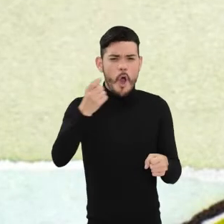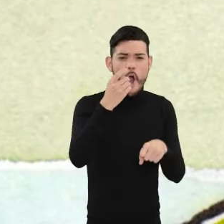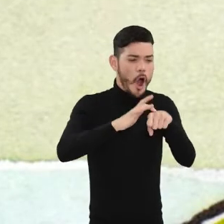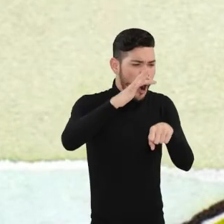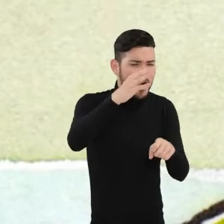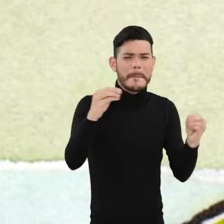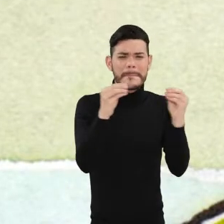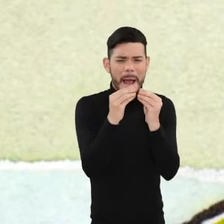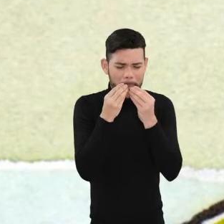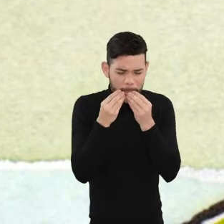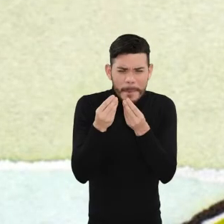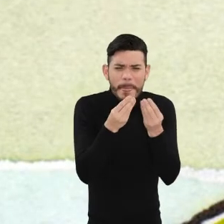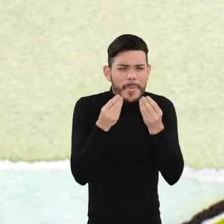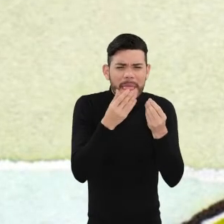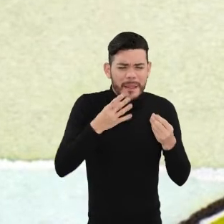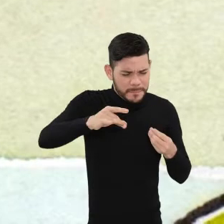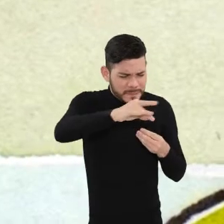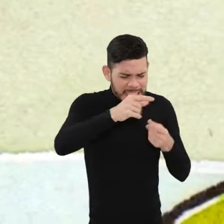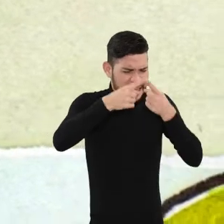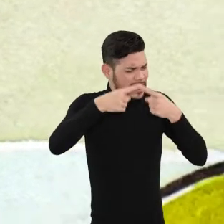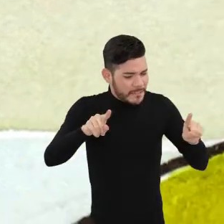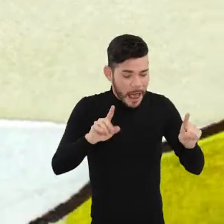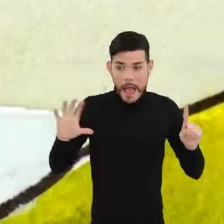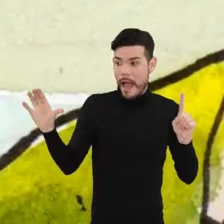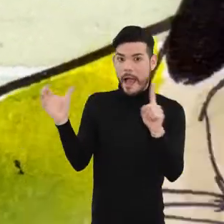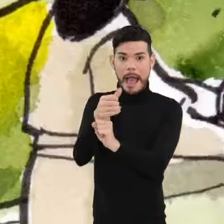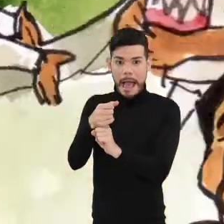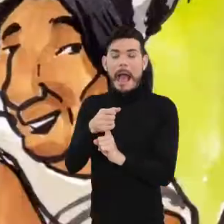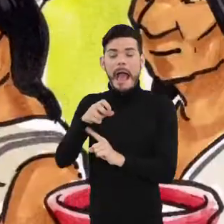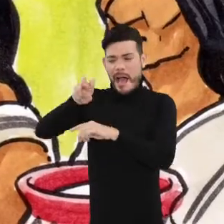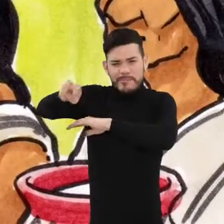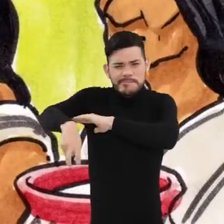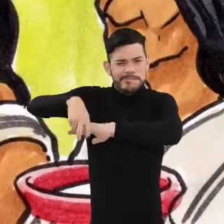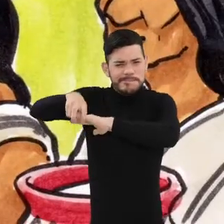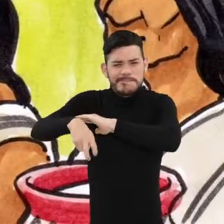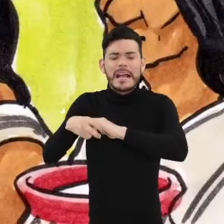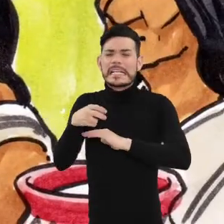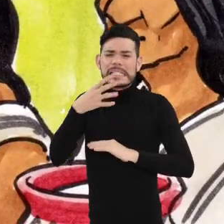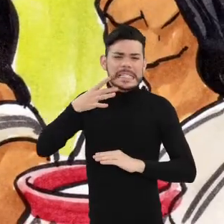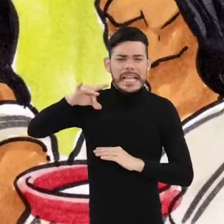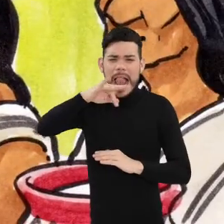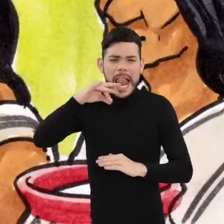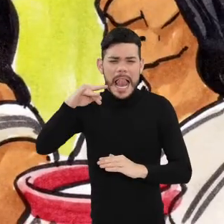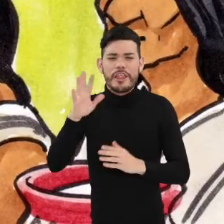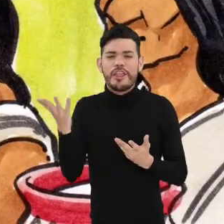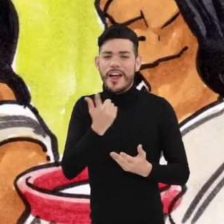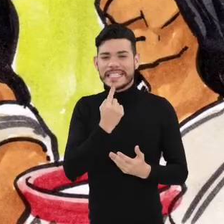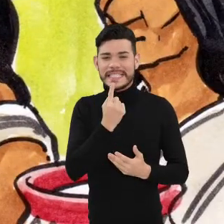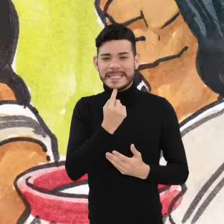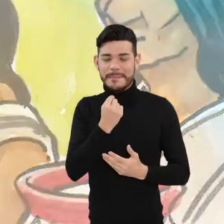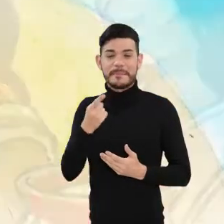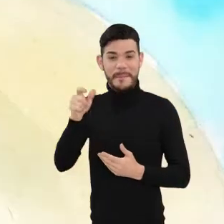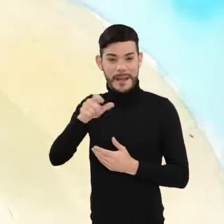sal distinta a la que se consumía cerca al mar, la de las minas de sal de Zipaquirá que extraían los muiscas y comerciaban a lo largo